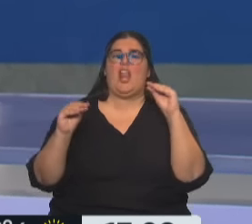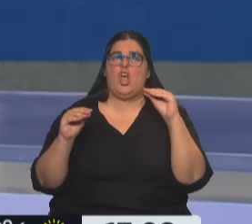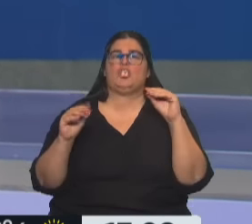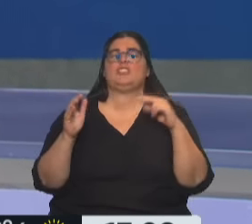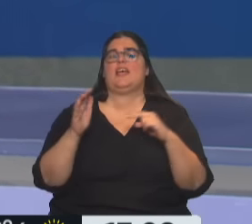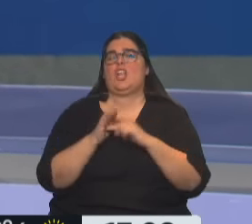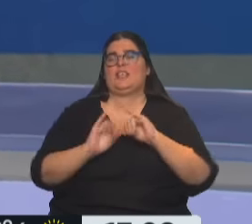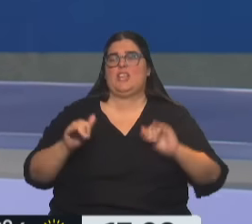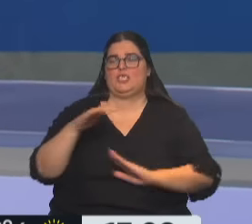Central. Hasta luego, gracias.